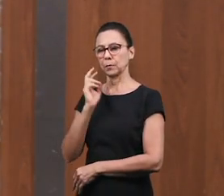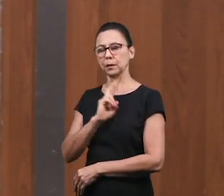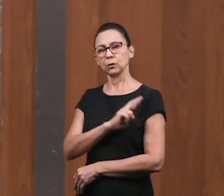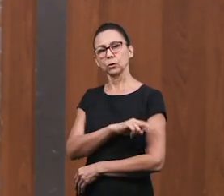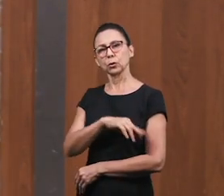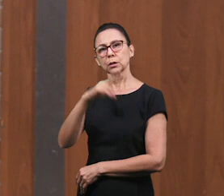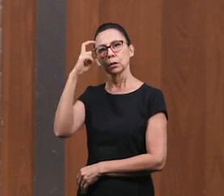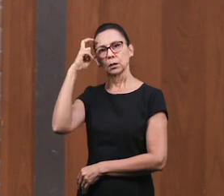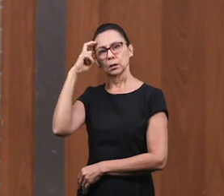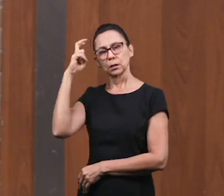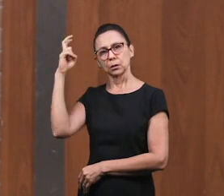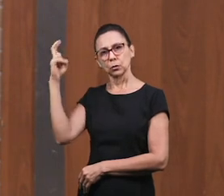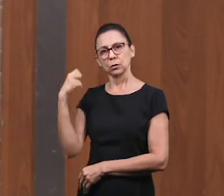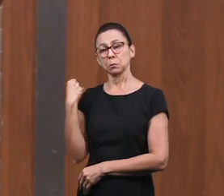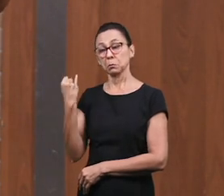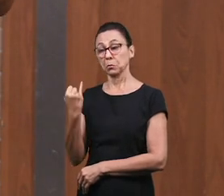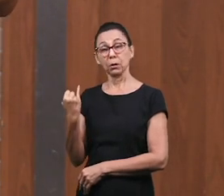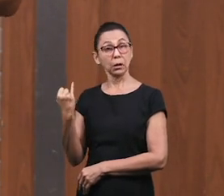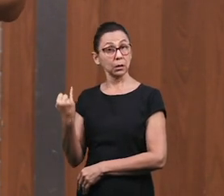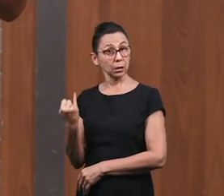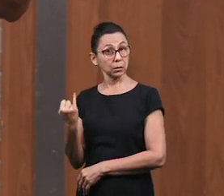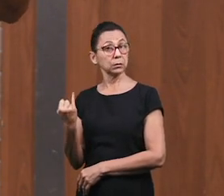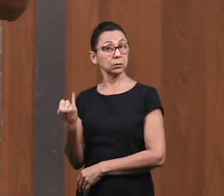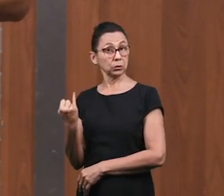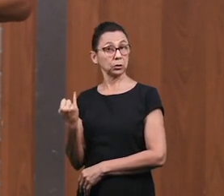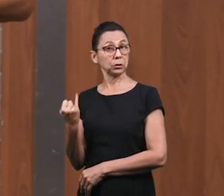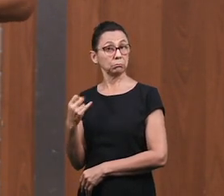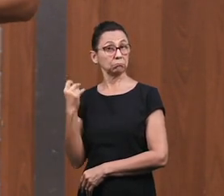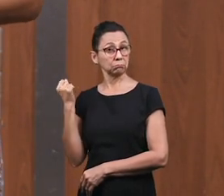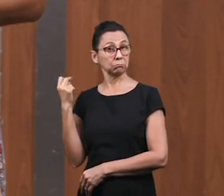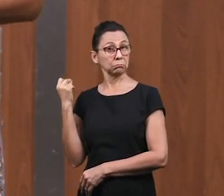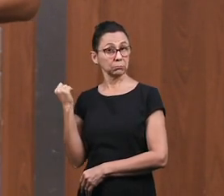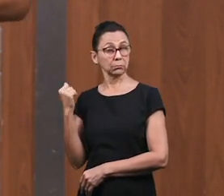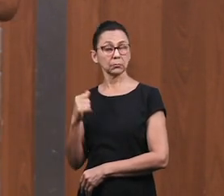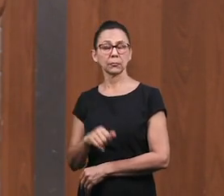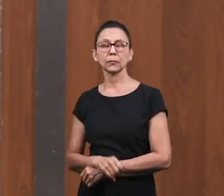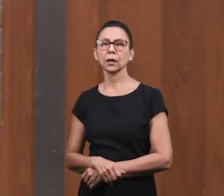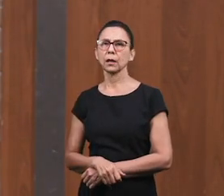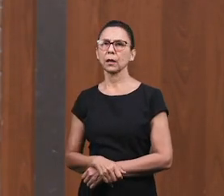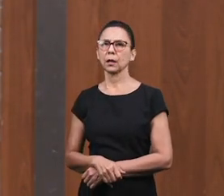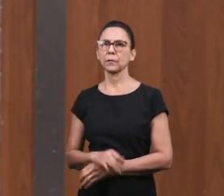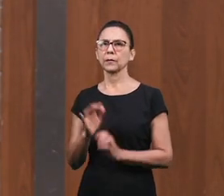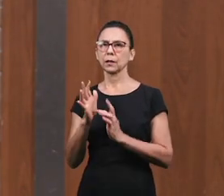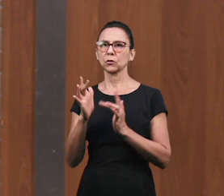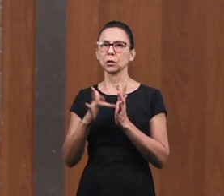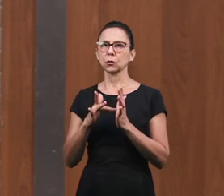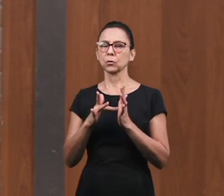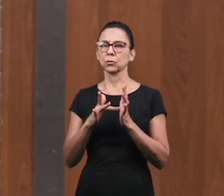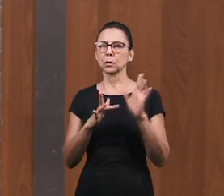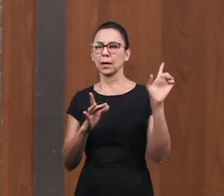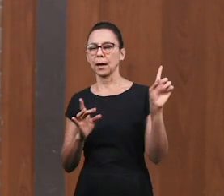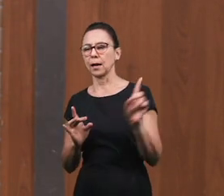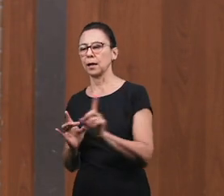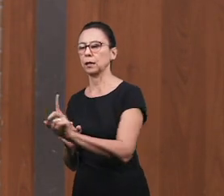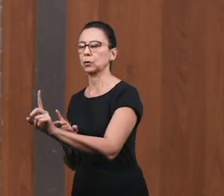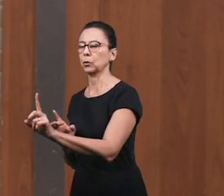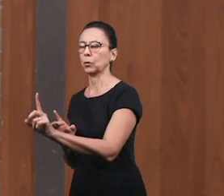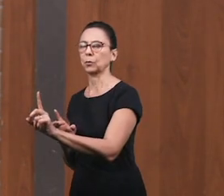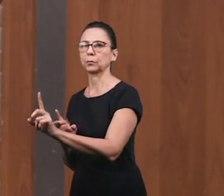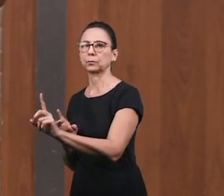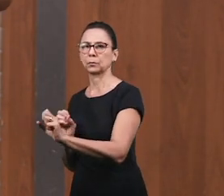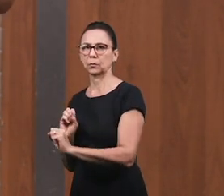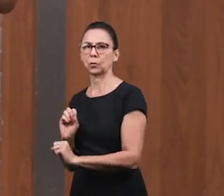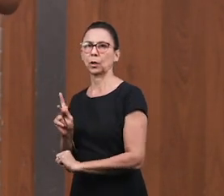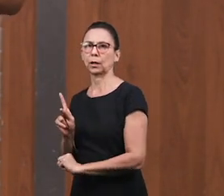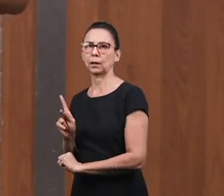inteligente Un hombre importante Un religioso De aquella época Pero de igual forma Él recibió Una